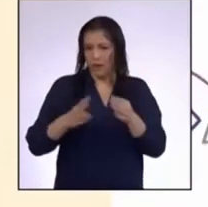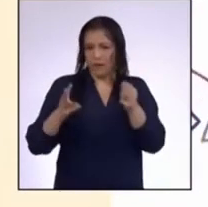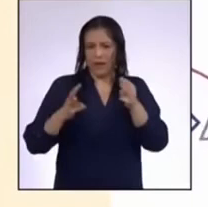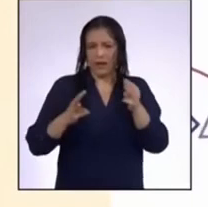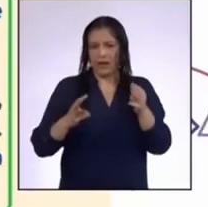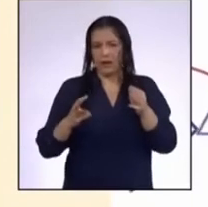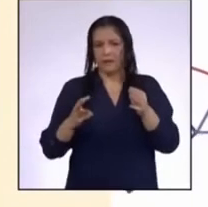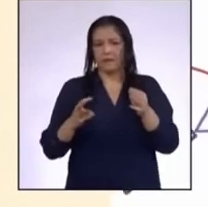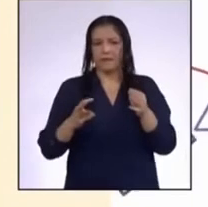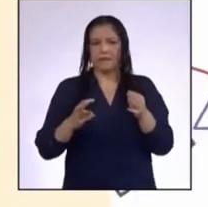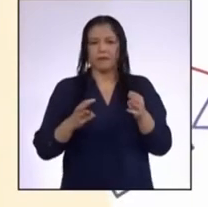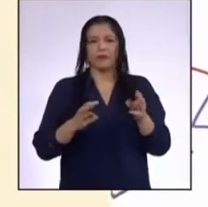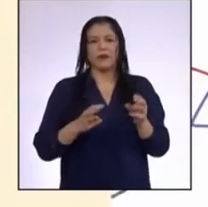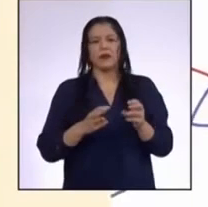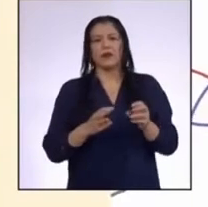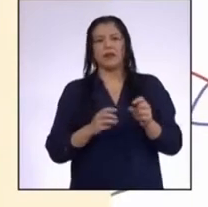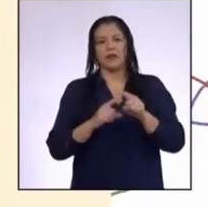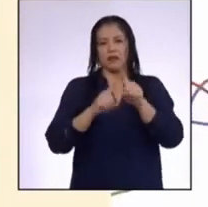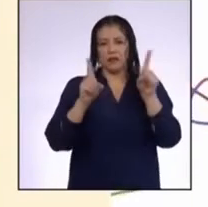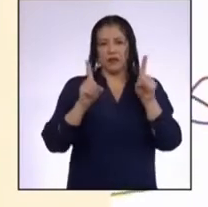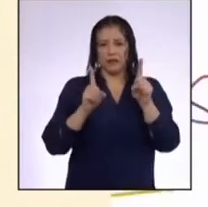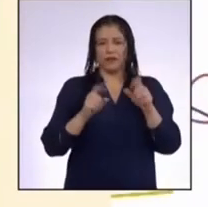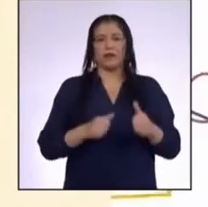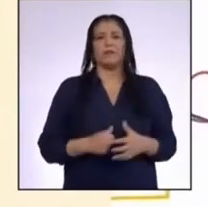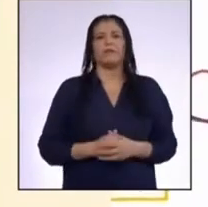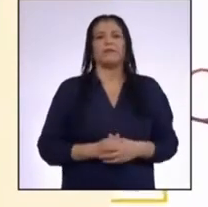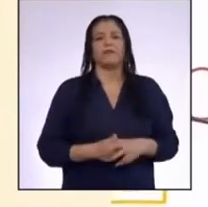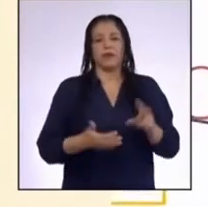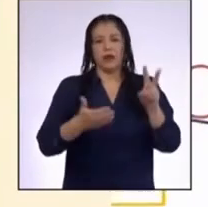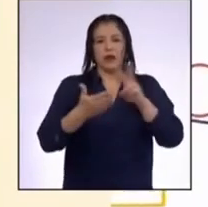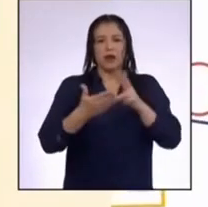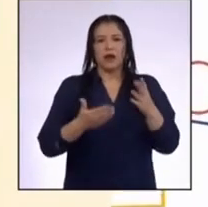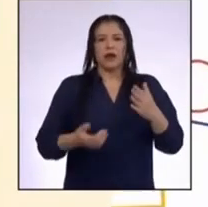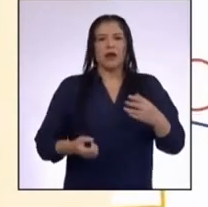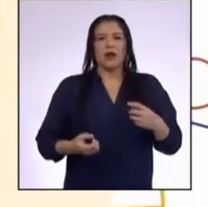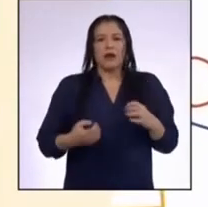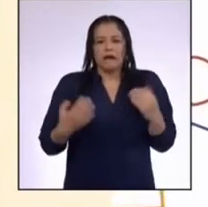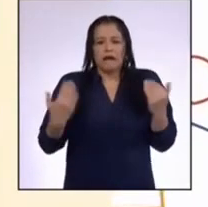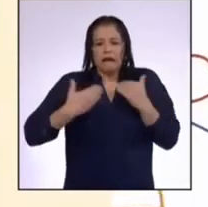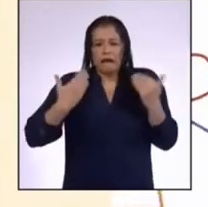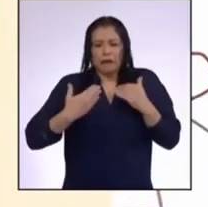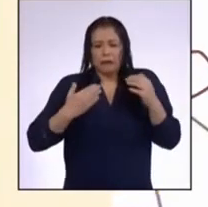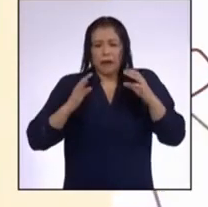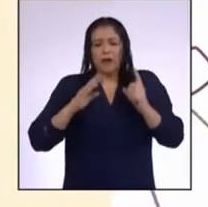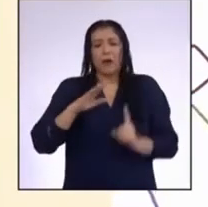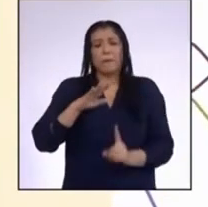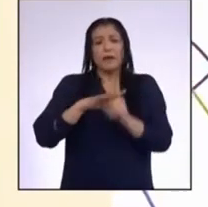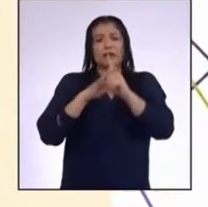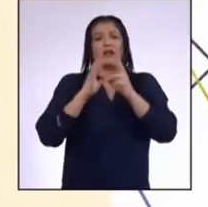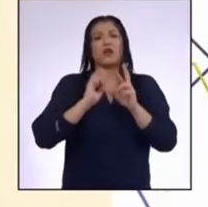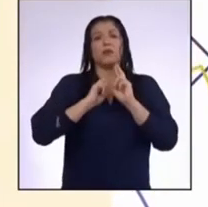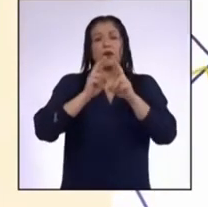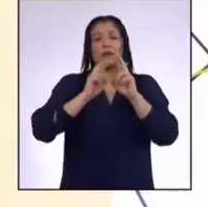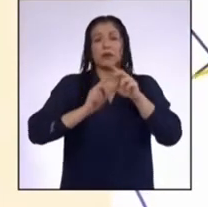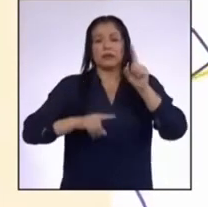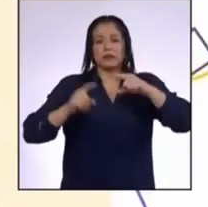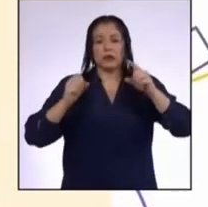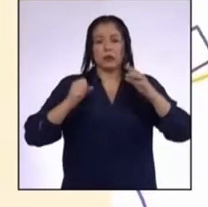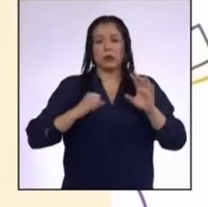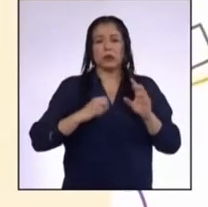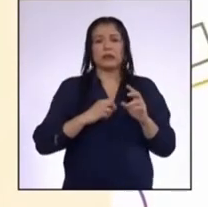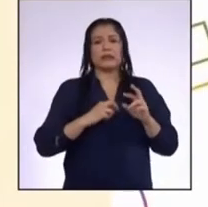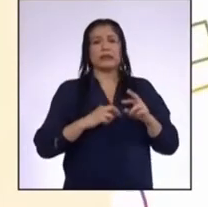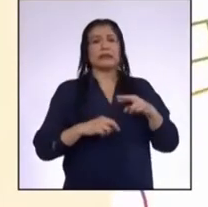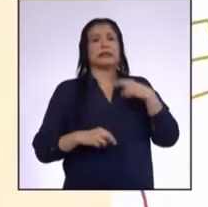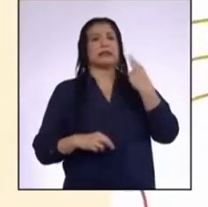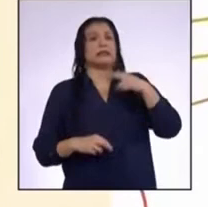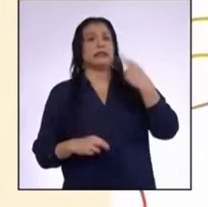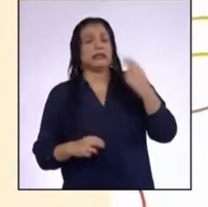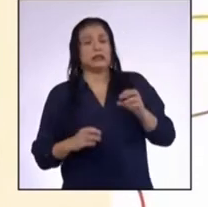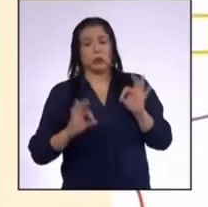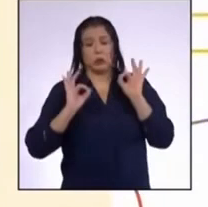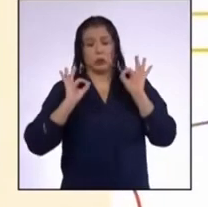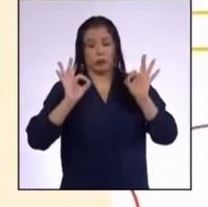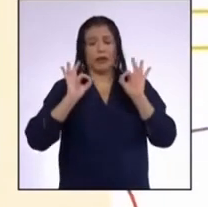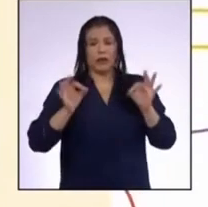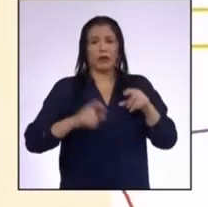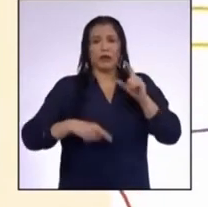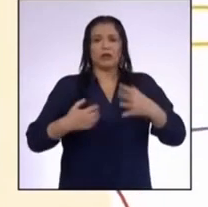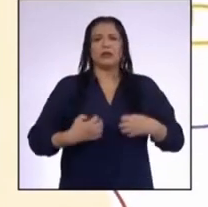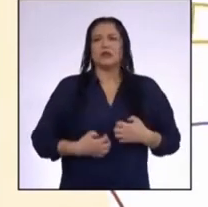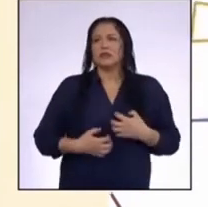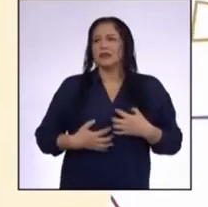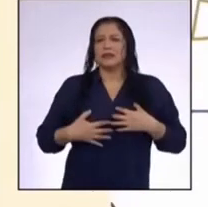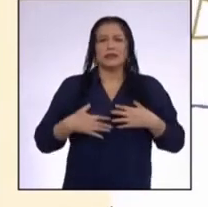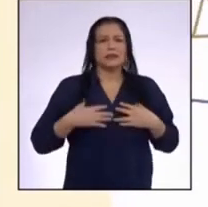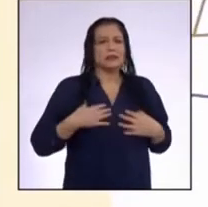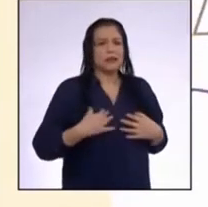diferente Lo leeré El miedo aparece como respuesta ante una amenaza o peligro Ante el que se genera